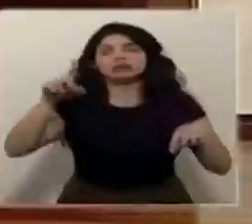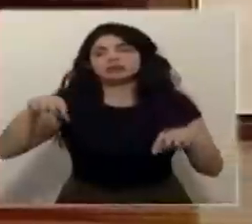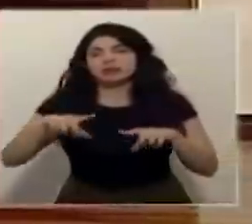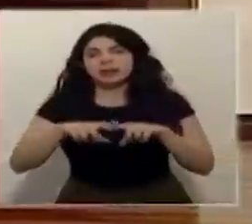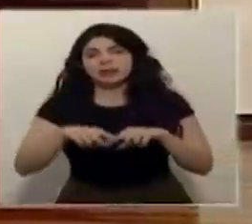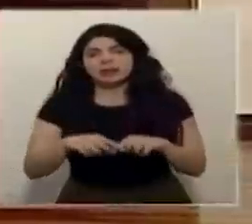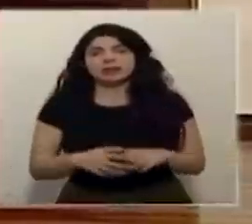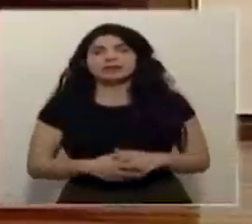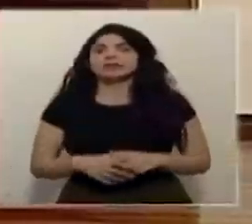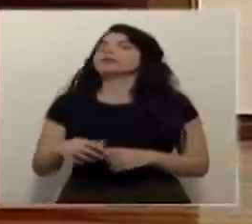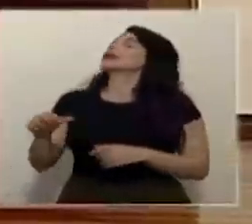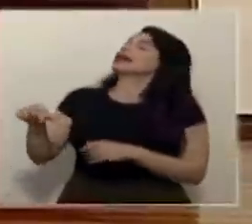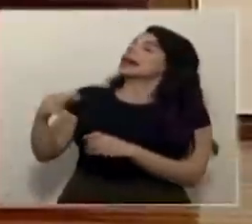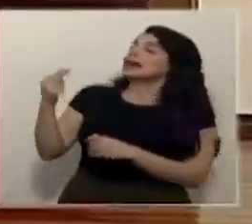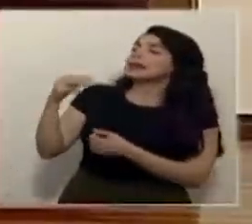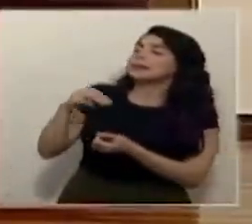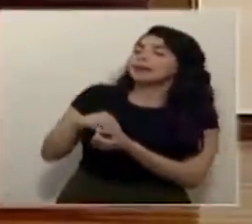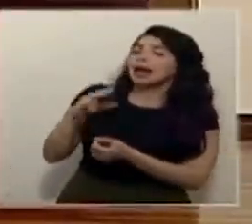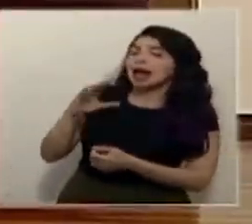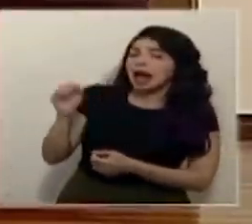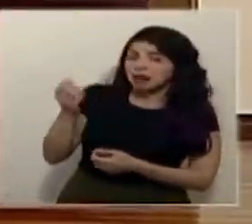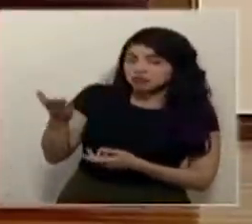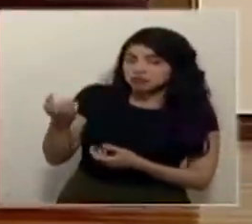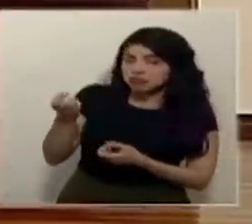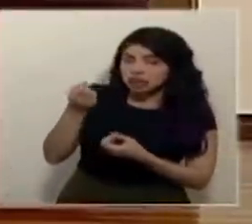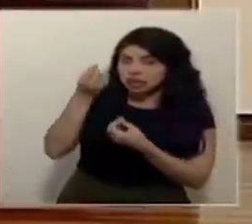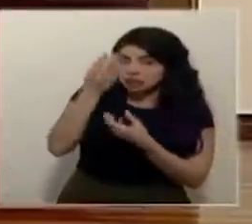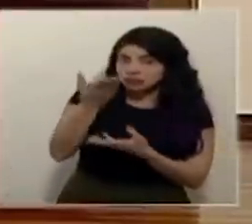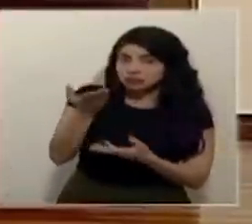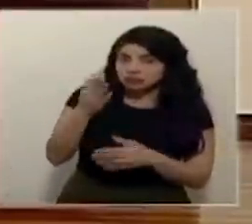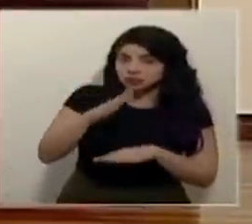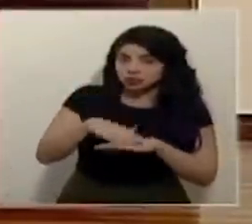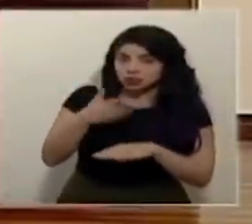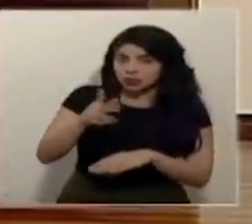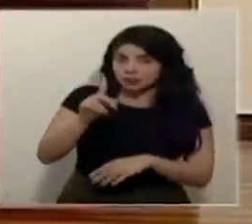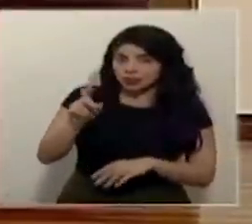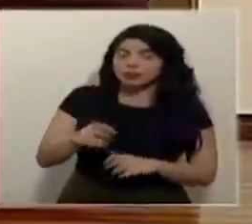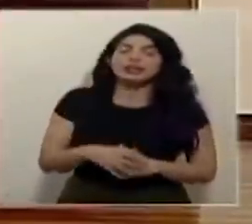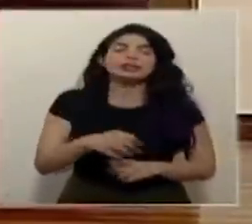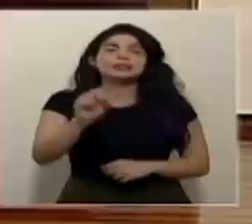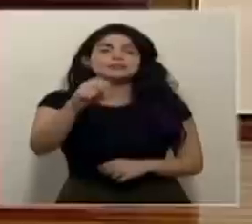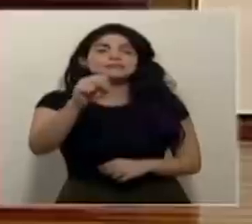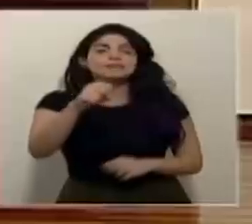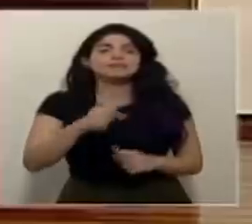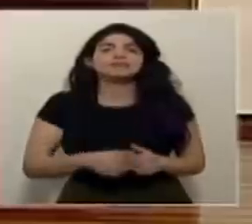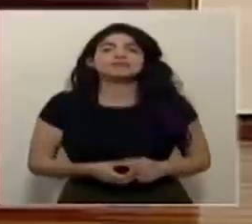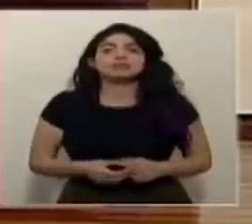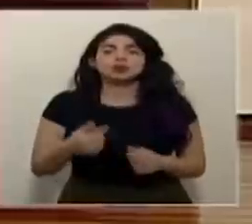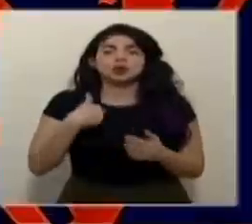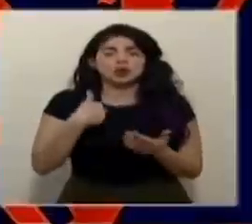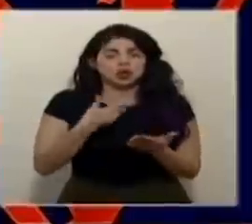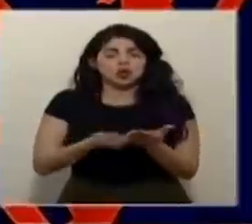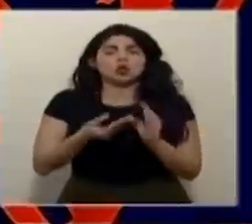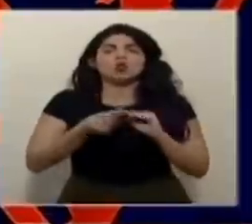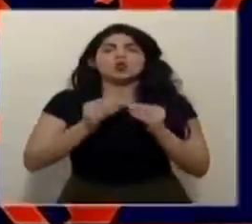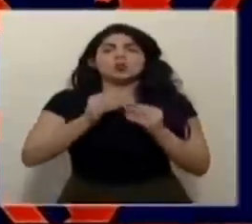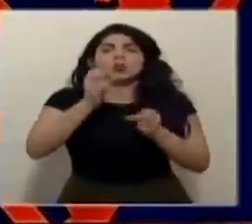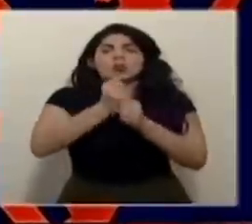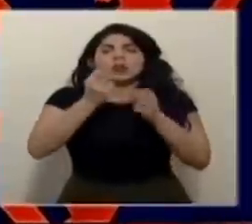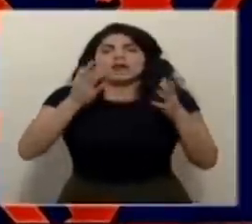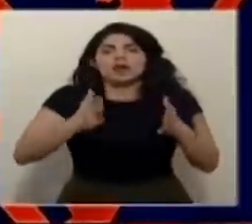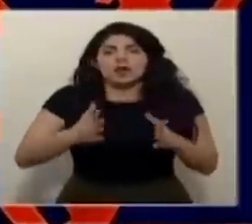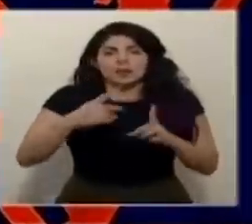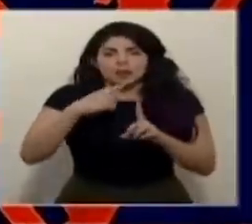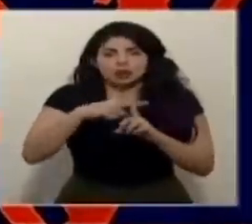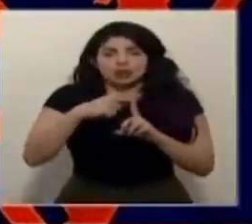el gerente médico de la caja quiere precisar también en esta consulta si ya tengo el número de funcionarios que han dado